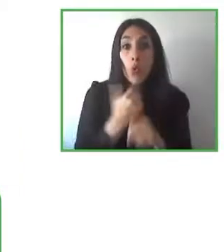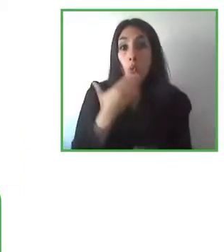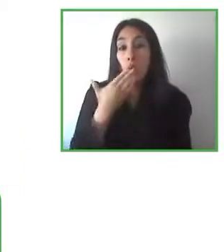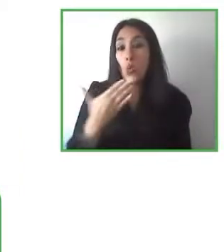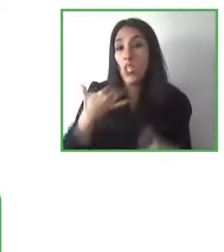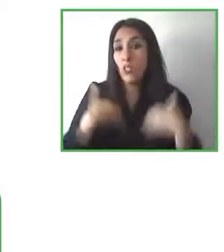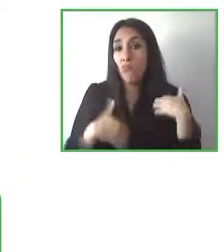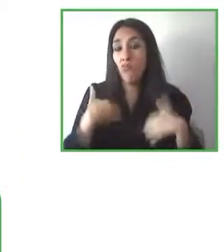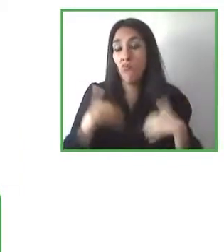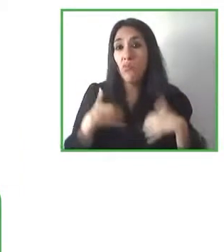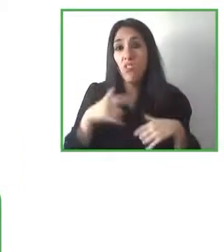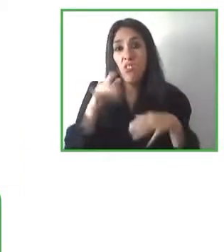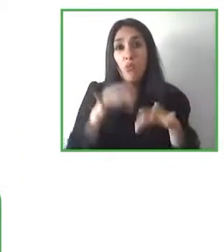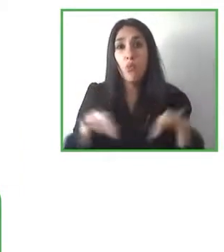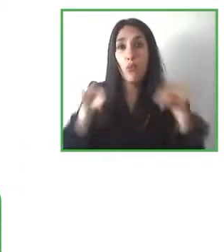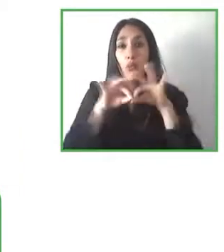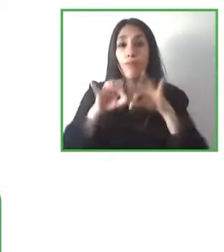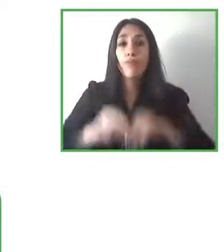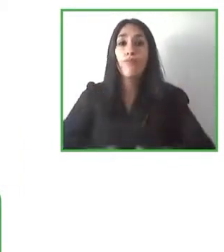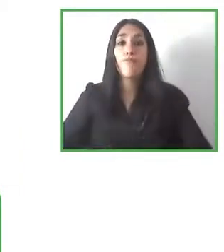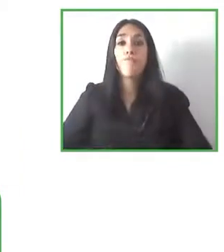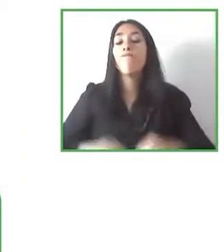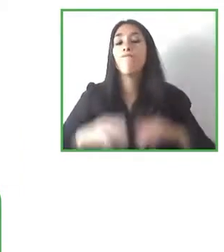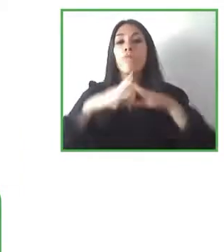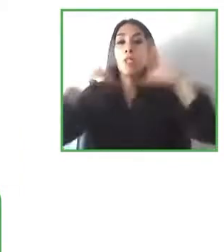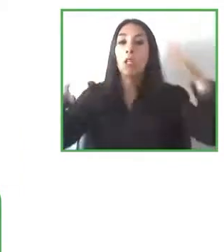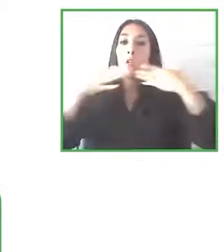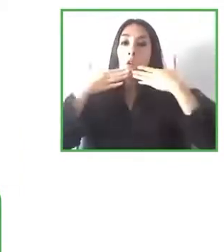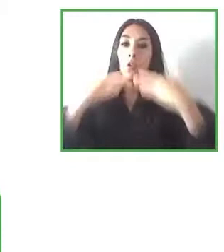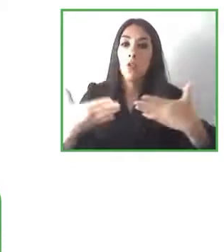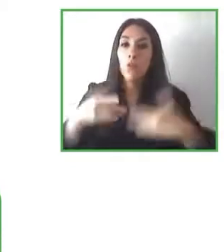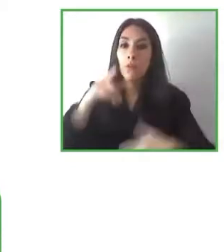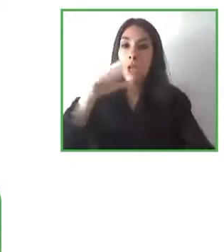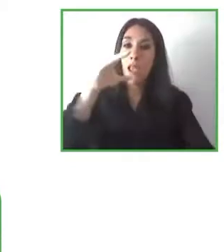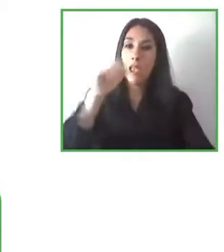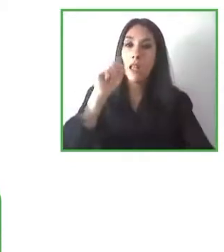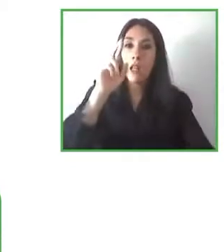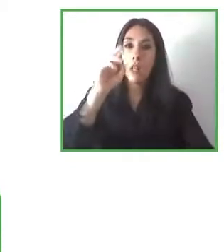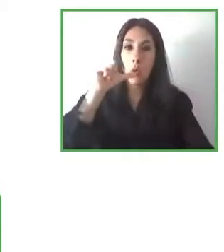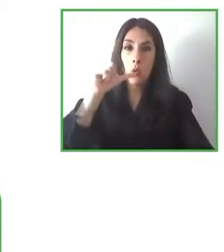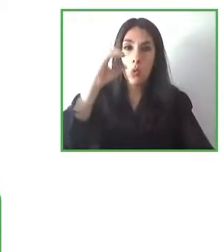excelente muchas gracias Carlos de hecho ahora mientras lo comentaba yo estaba pensando en las posibles